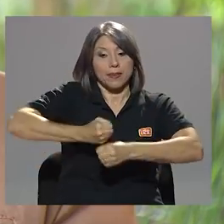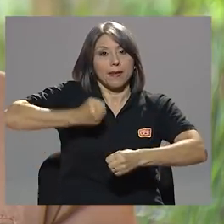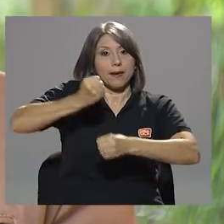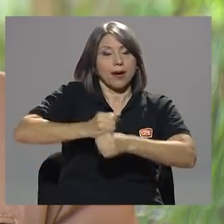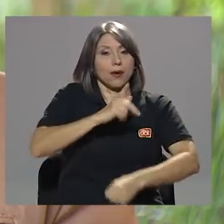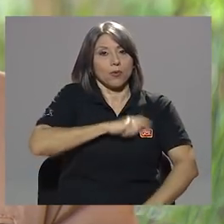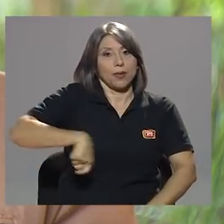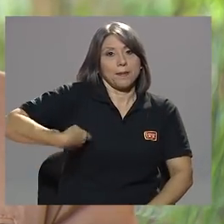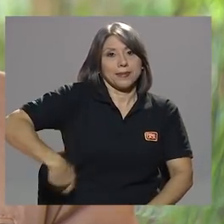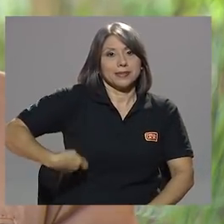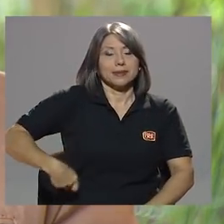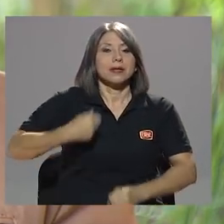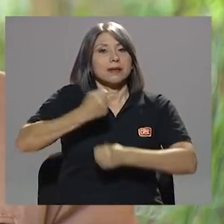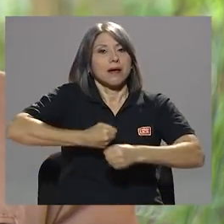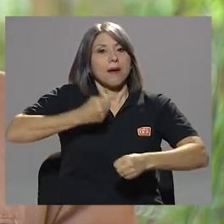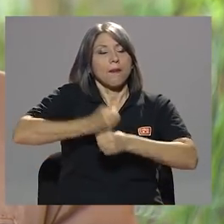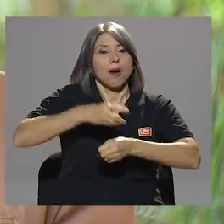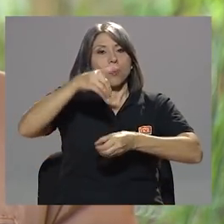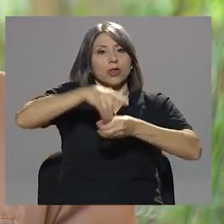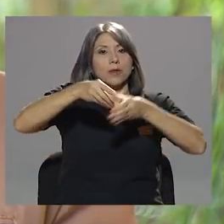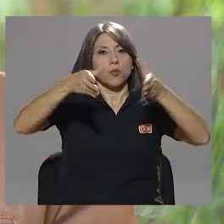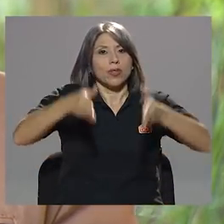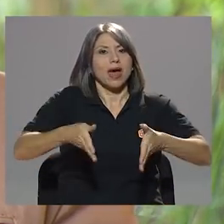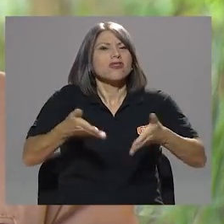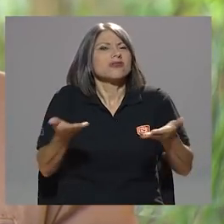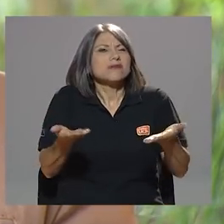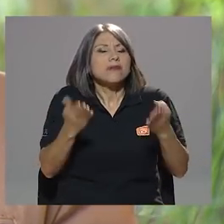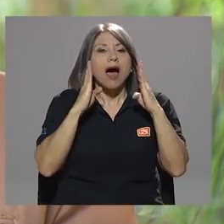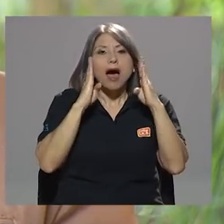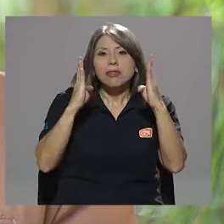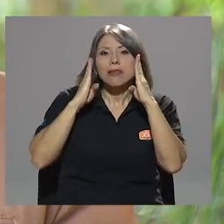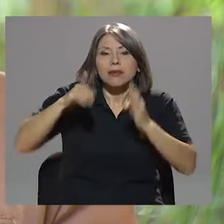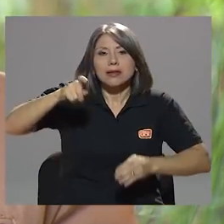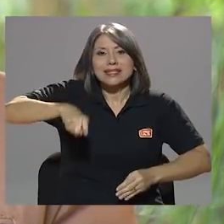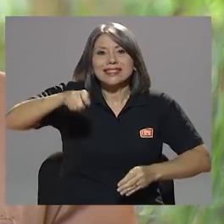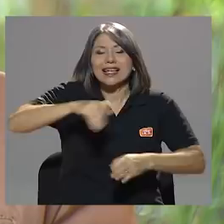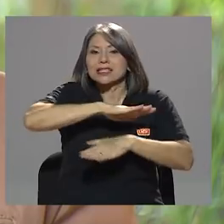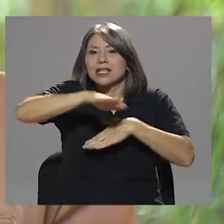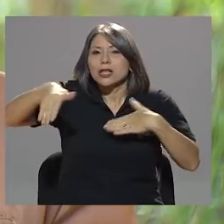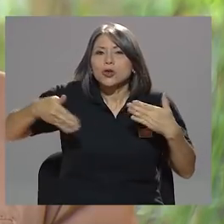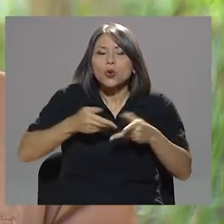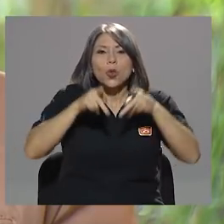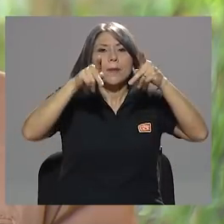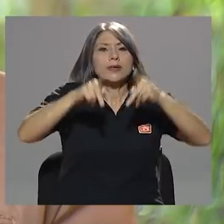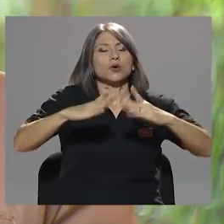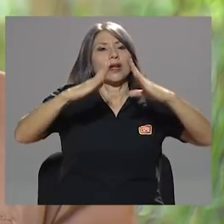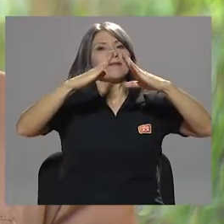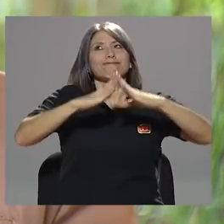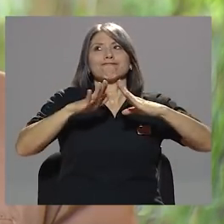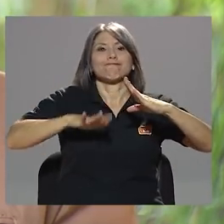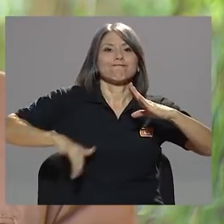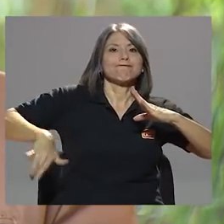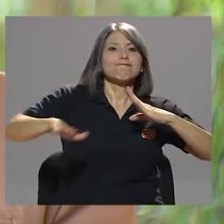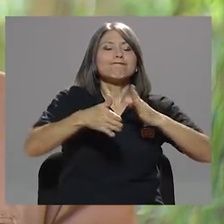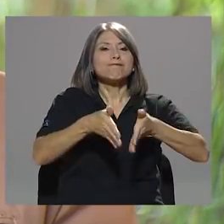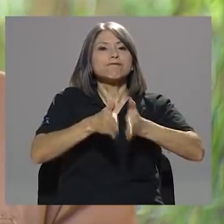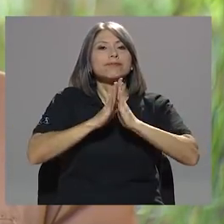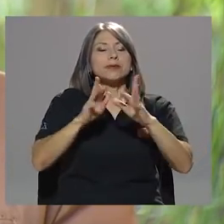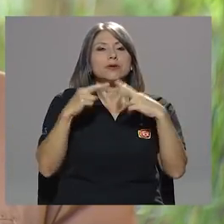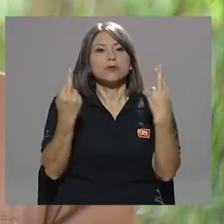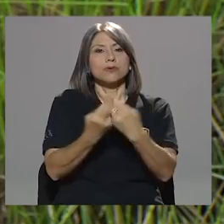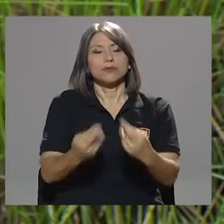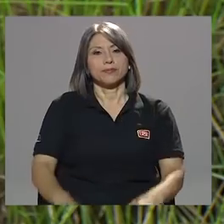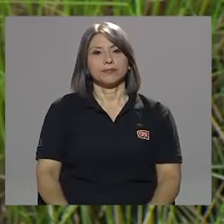la república y de los diputados es efectivamente atender las necesidades de todo ciudadano que le solicita una